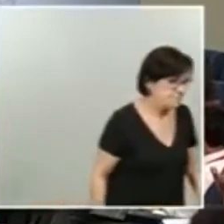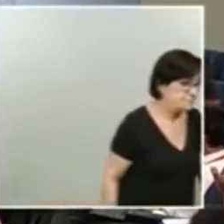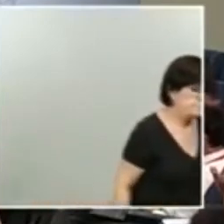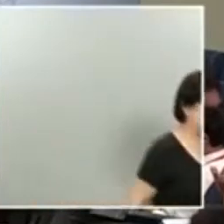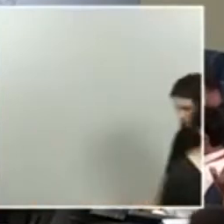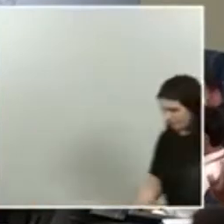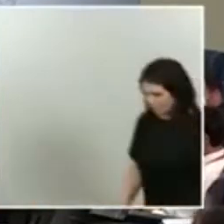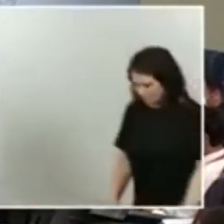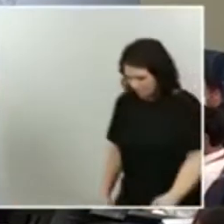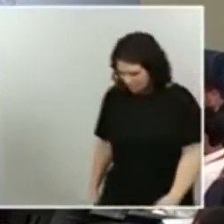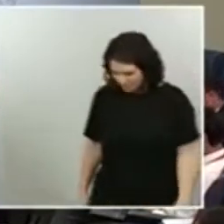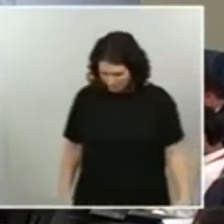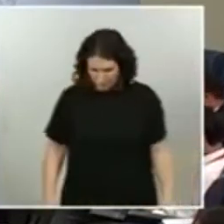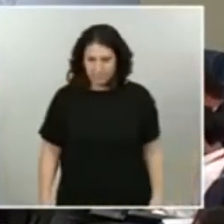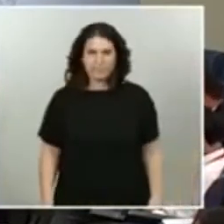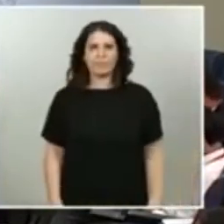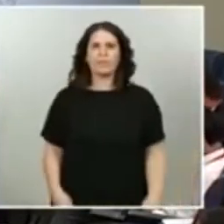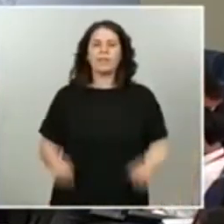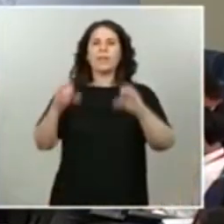Pues Patricia Atte, por ejemplo, de EFE.